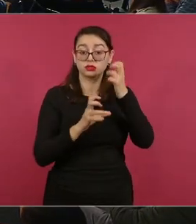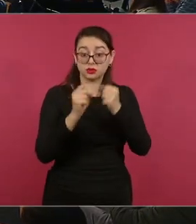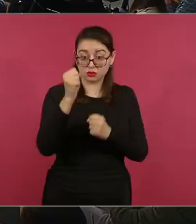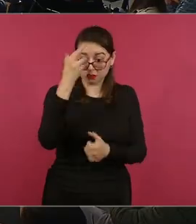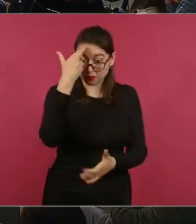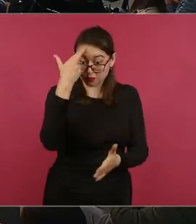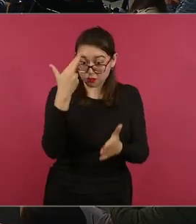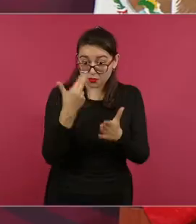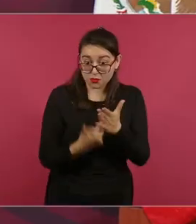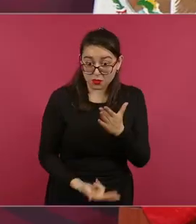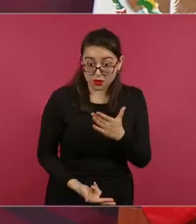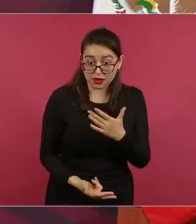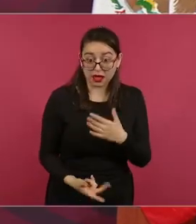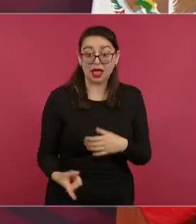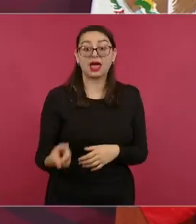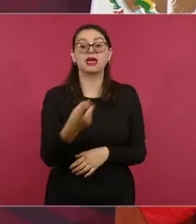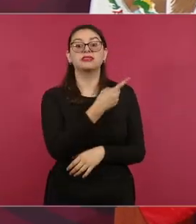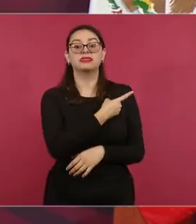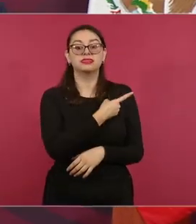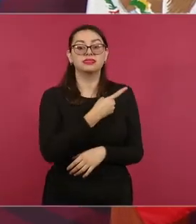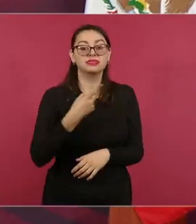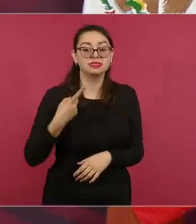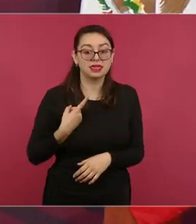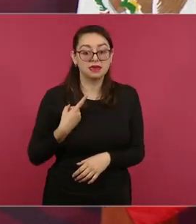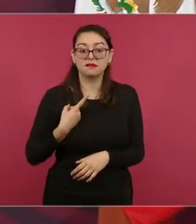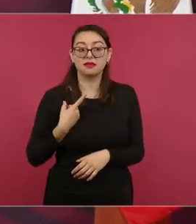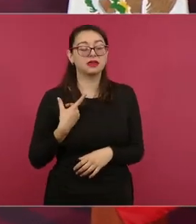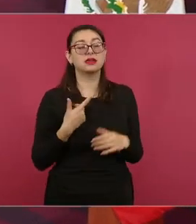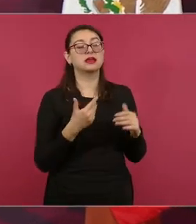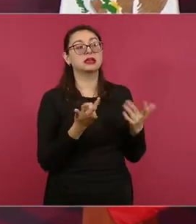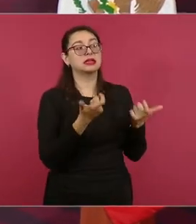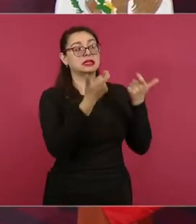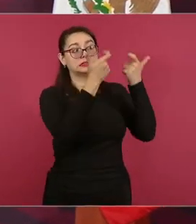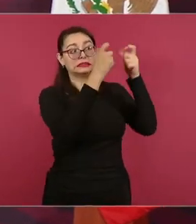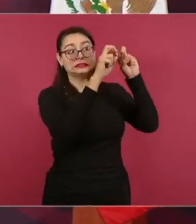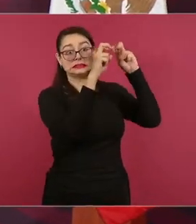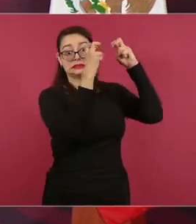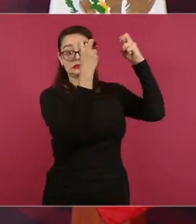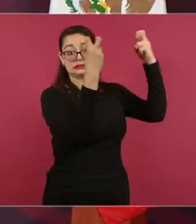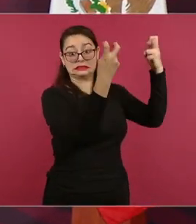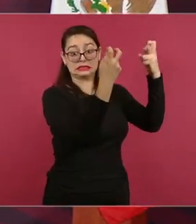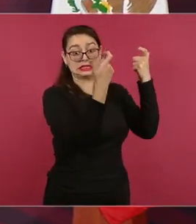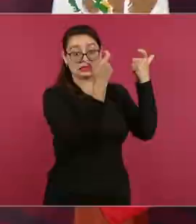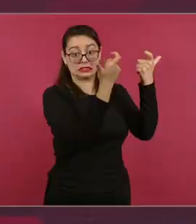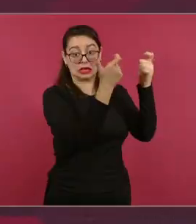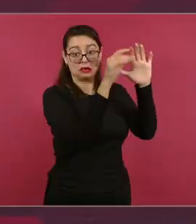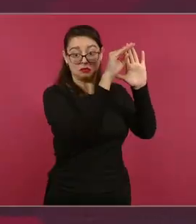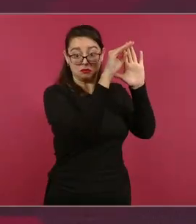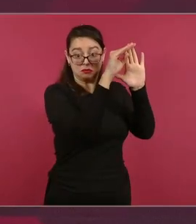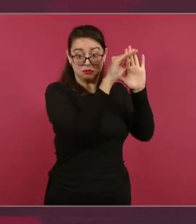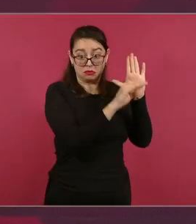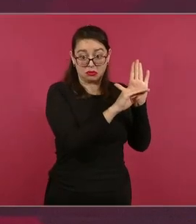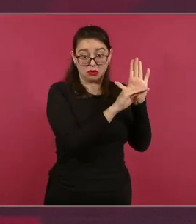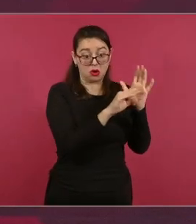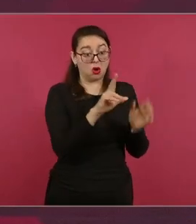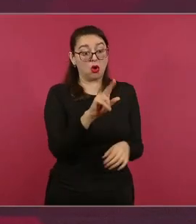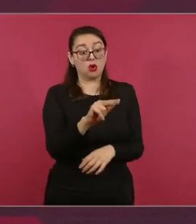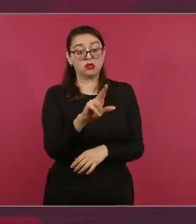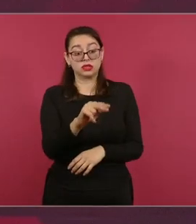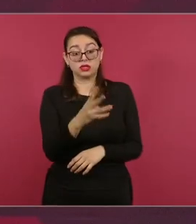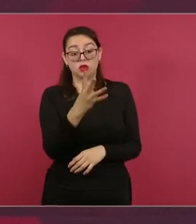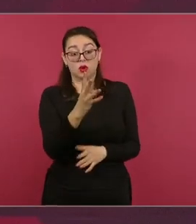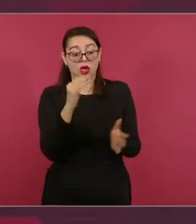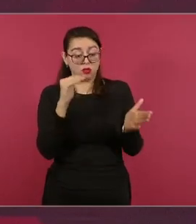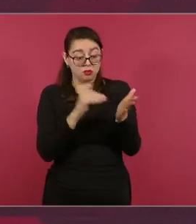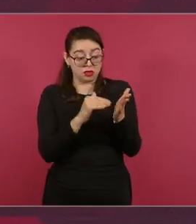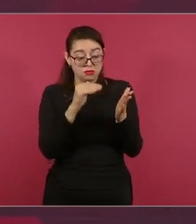ajusta al artículo 127, nada más eso, los de arriba, y de esos 84 mil, ¿cuánto puede implicar